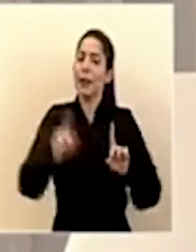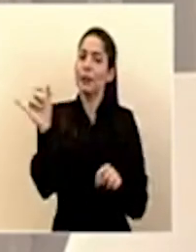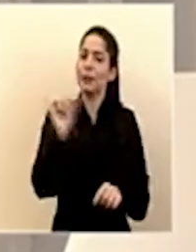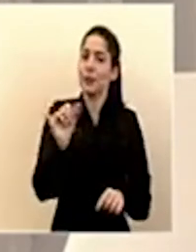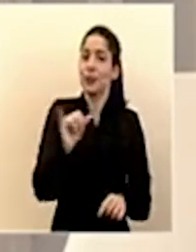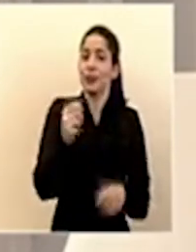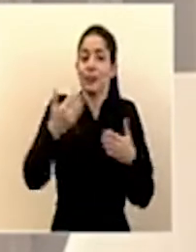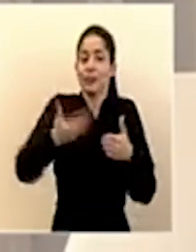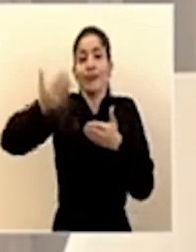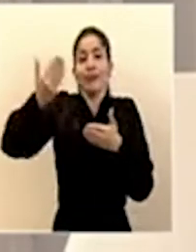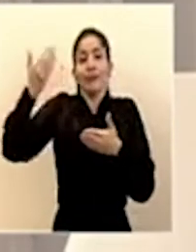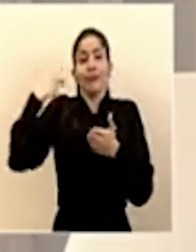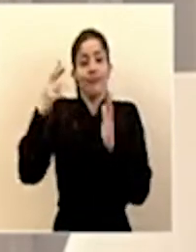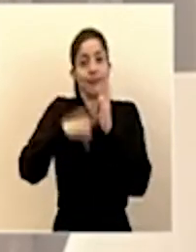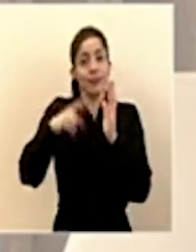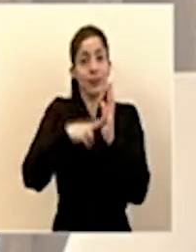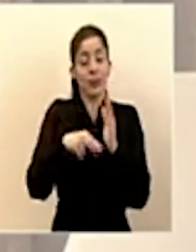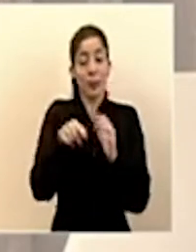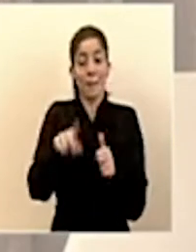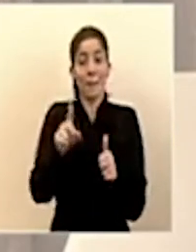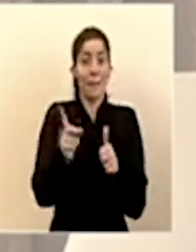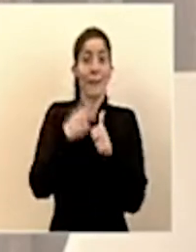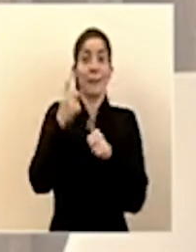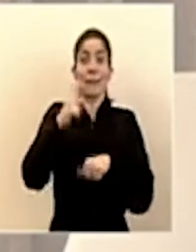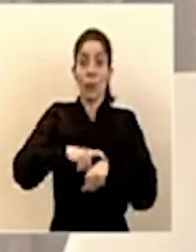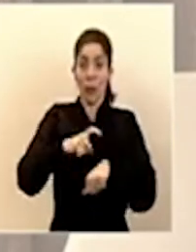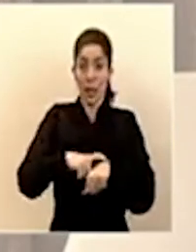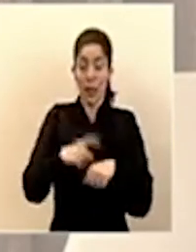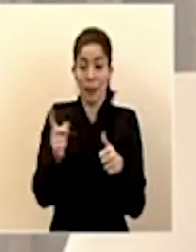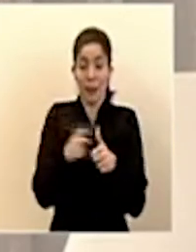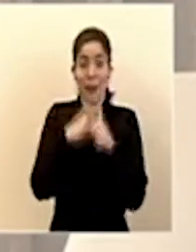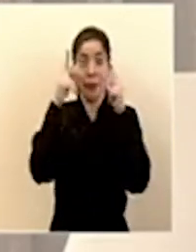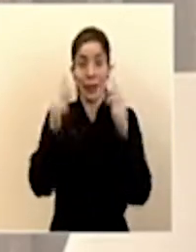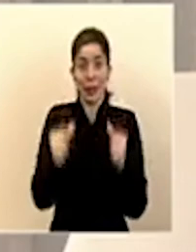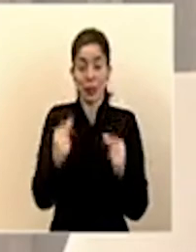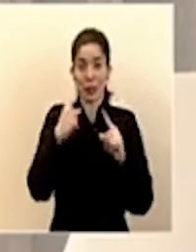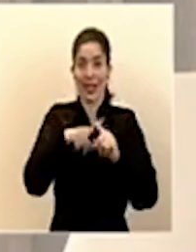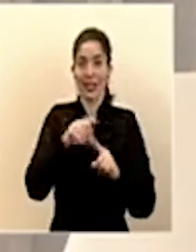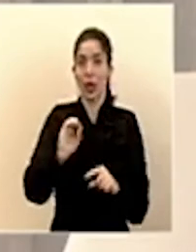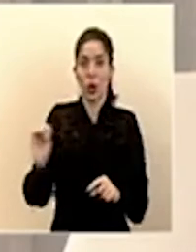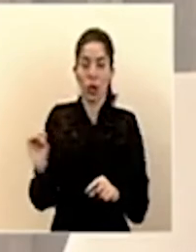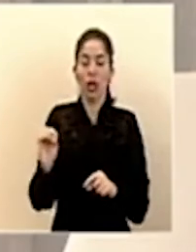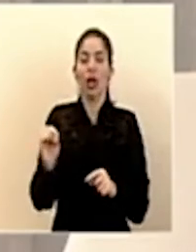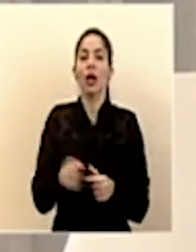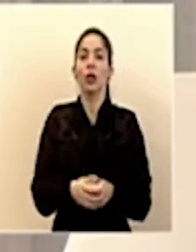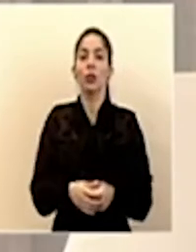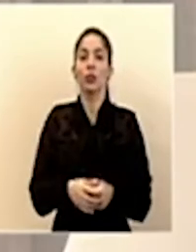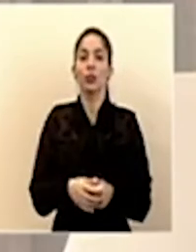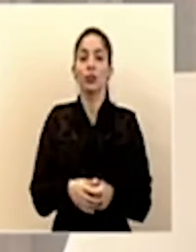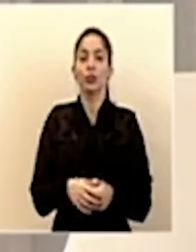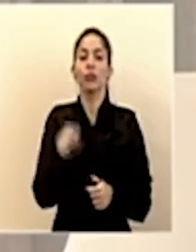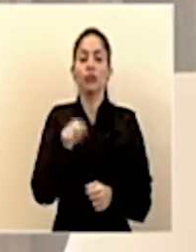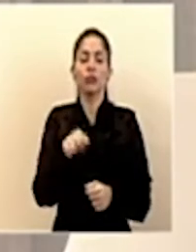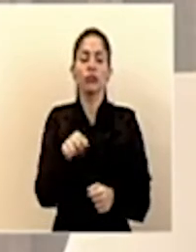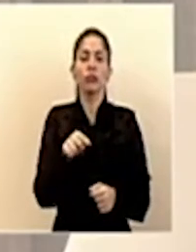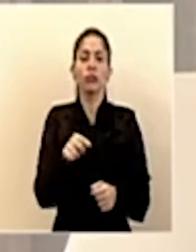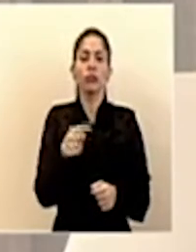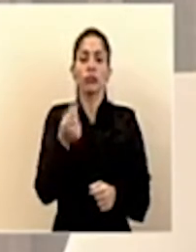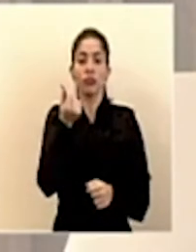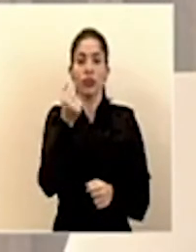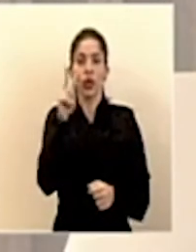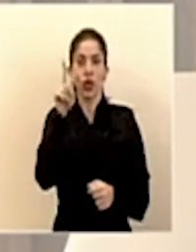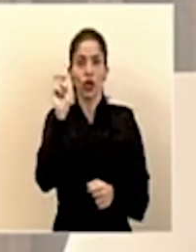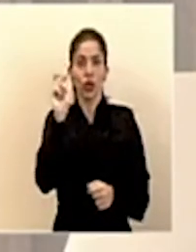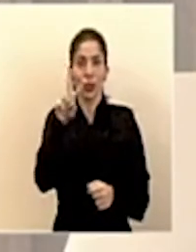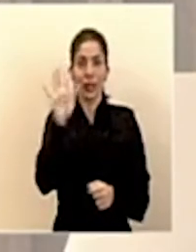como hemos reiterado, en este primer momento, en este primer presupuesto extraordinario que tiene el monto de los